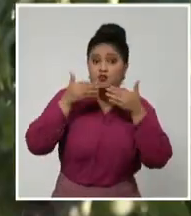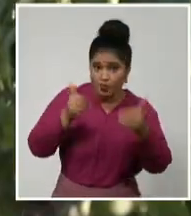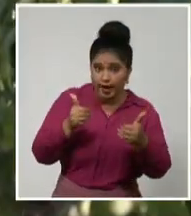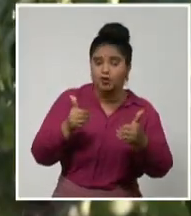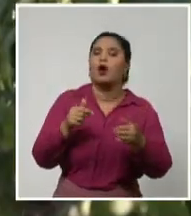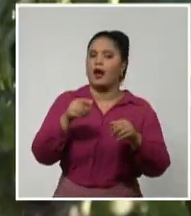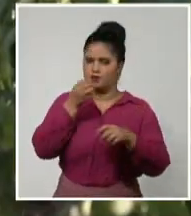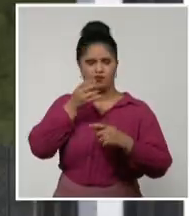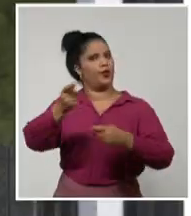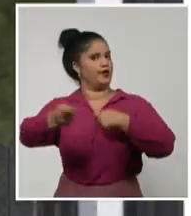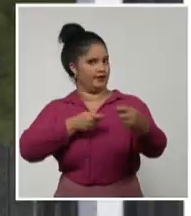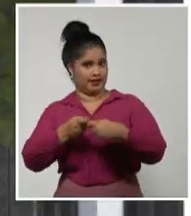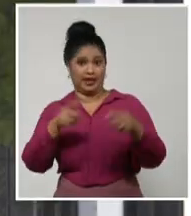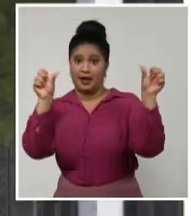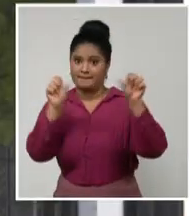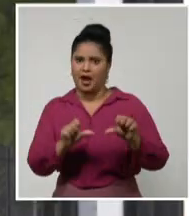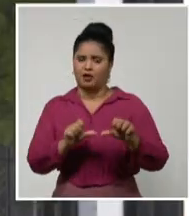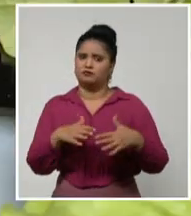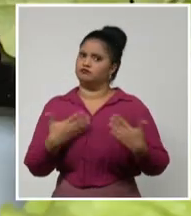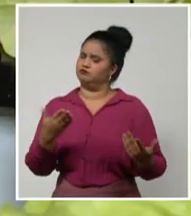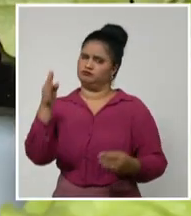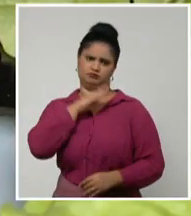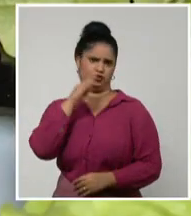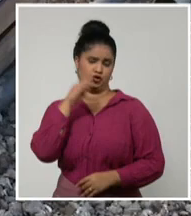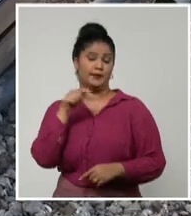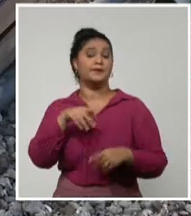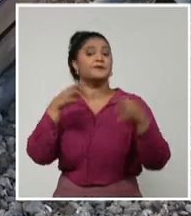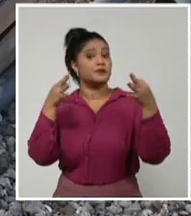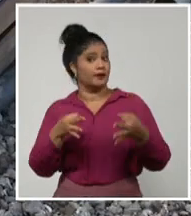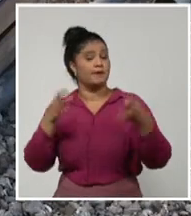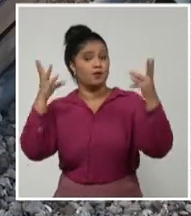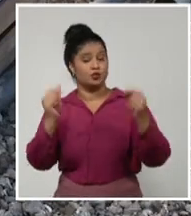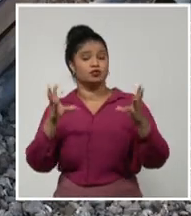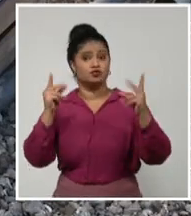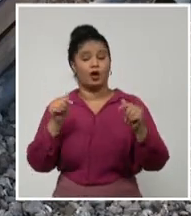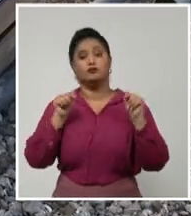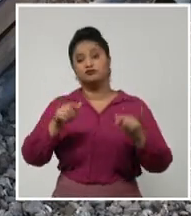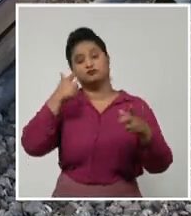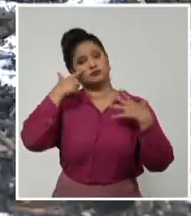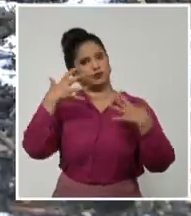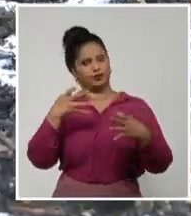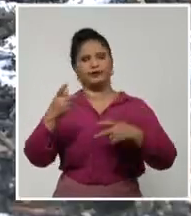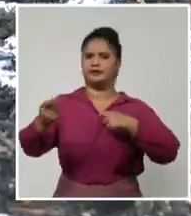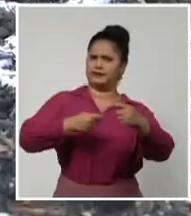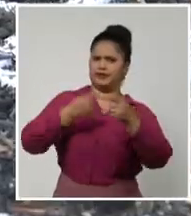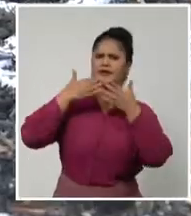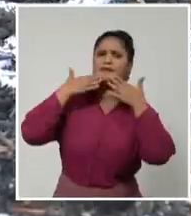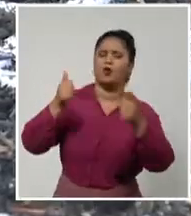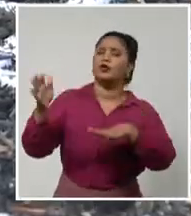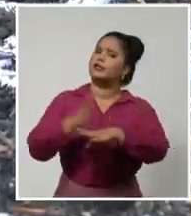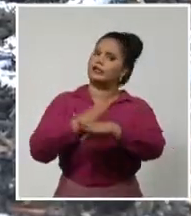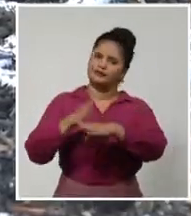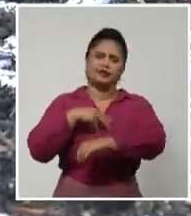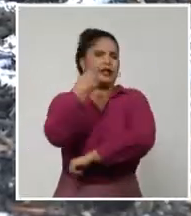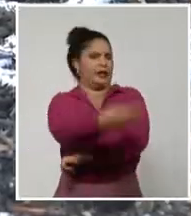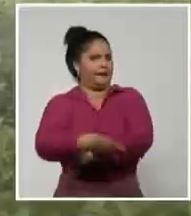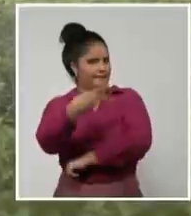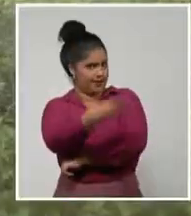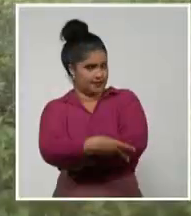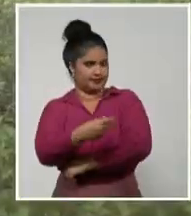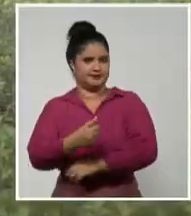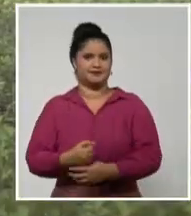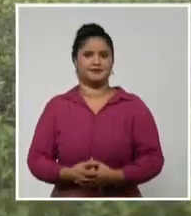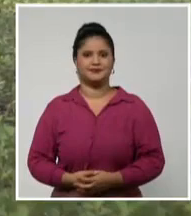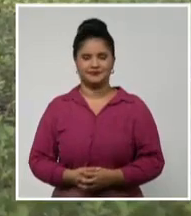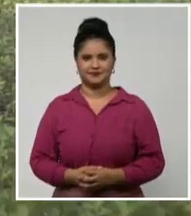permitirá obtener los resultados que el país necesita en esta actividad de vital importancia dentro de la estrategia económica y social con que la mayor de las